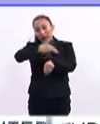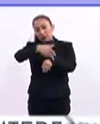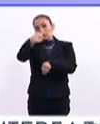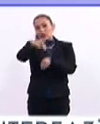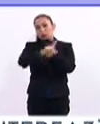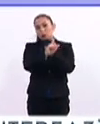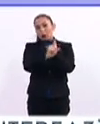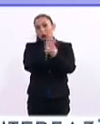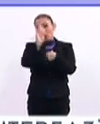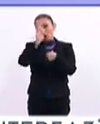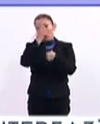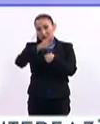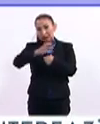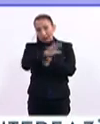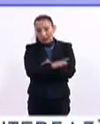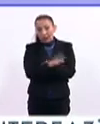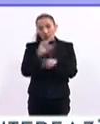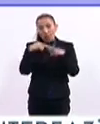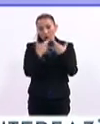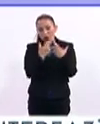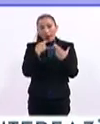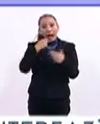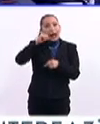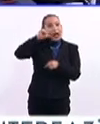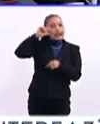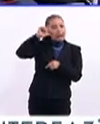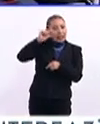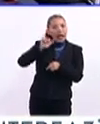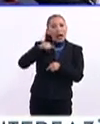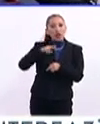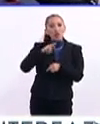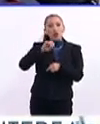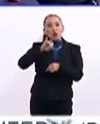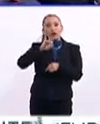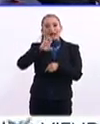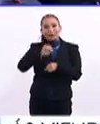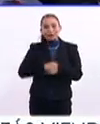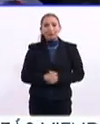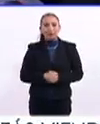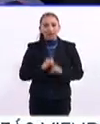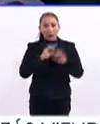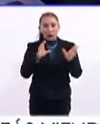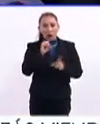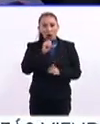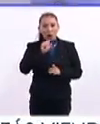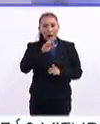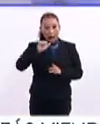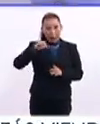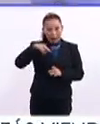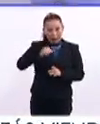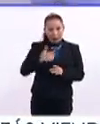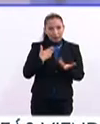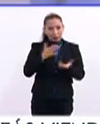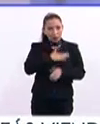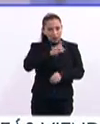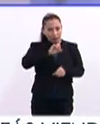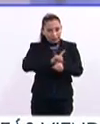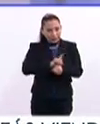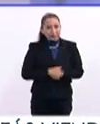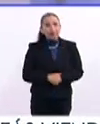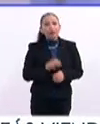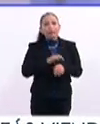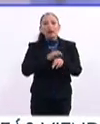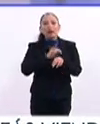a estas universidades, una reunión que se generó ayer en las ANUYES. Así es. Omar, Ana Cristina, buenos días,